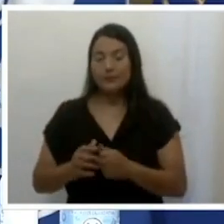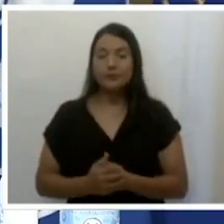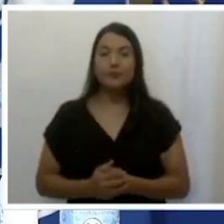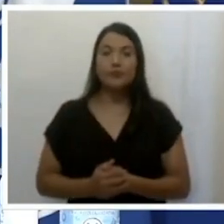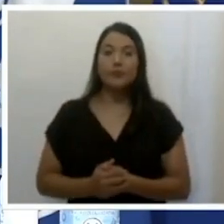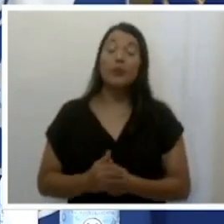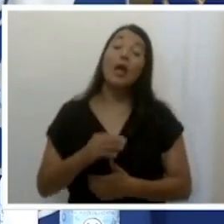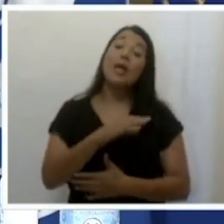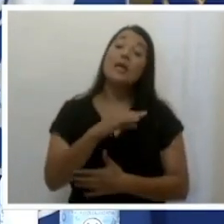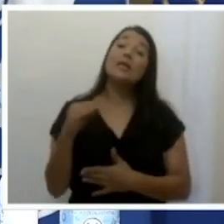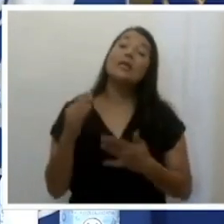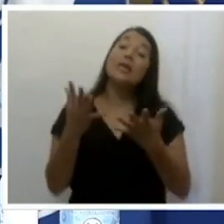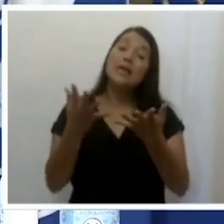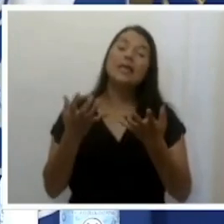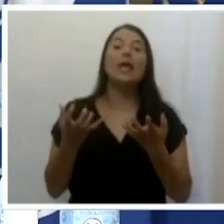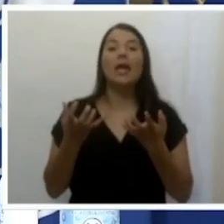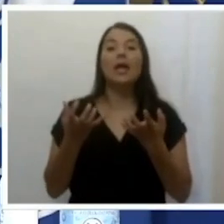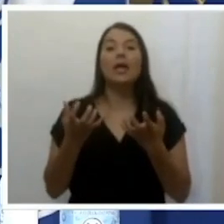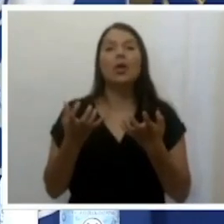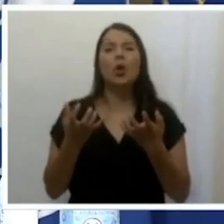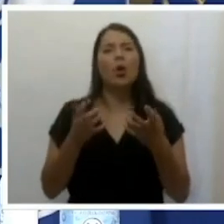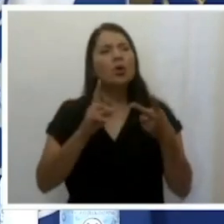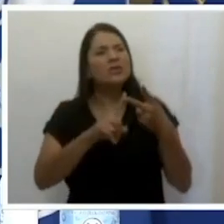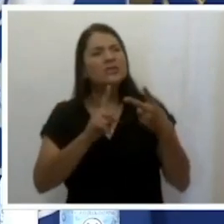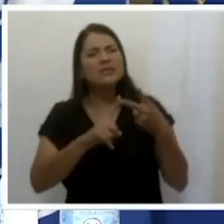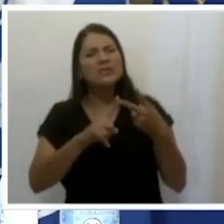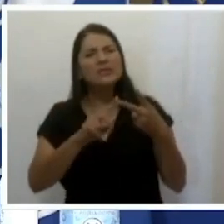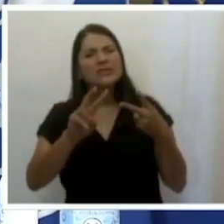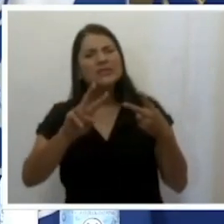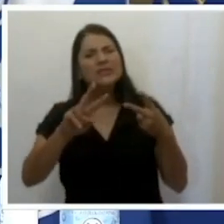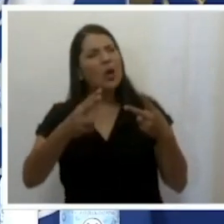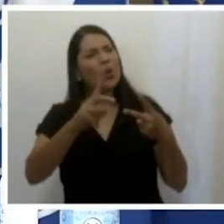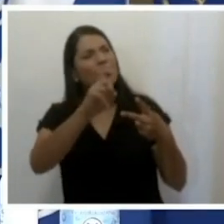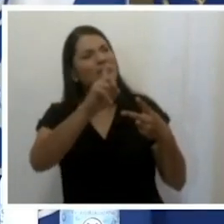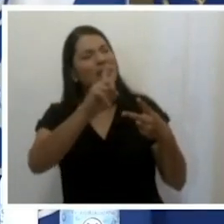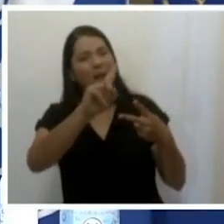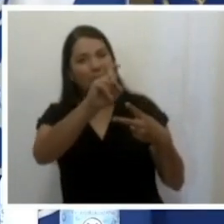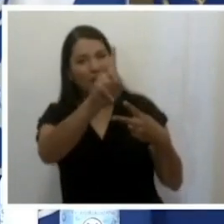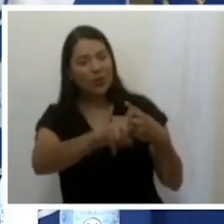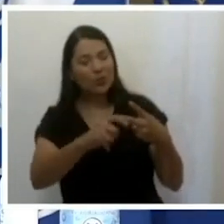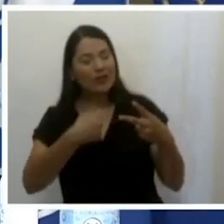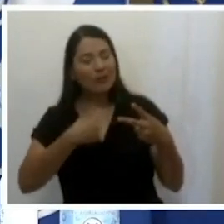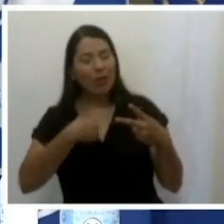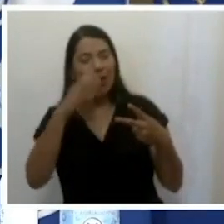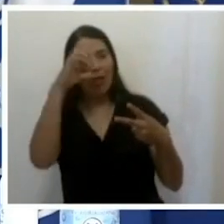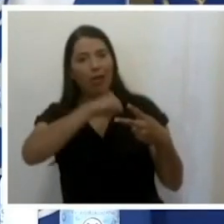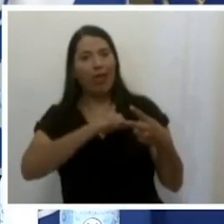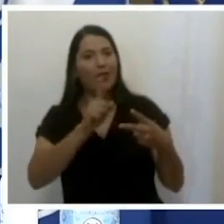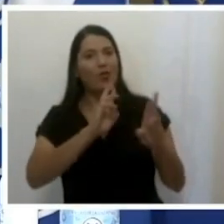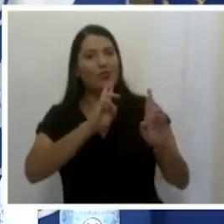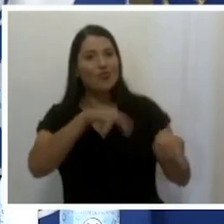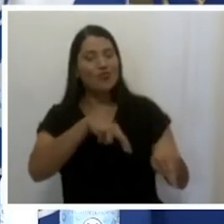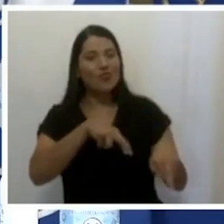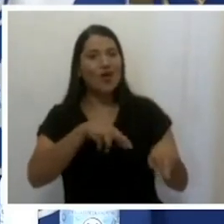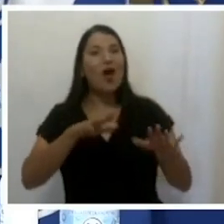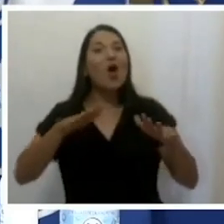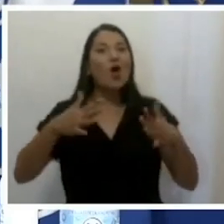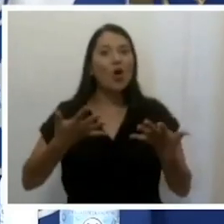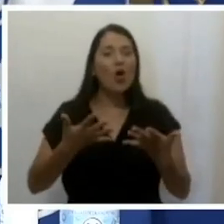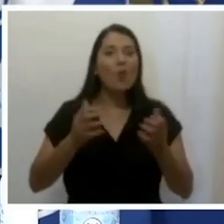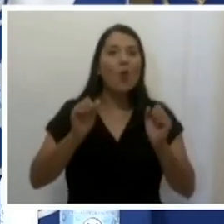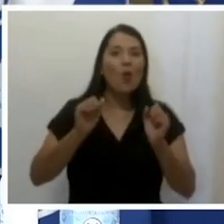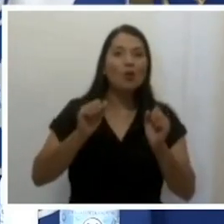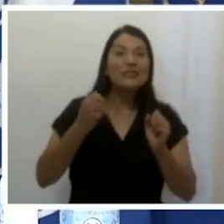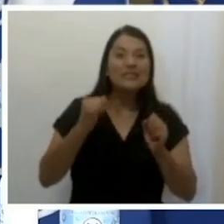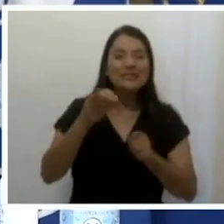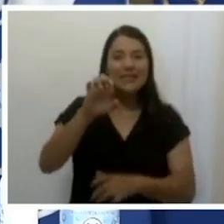quisiera regresar a la segunda pregunta que me acabo de cuenta que no la contesté, que fue el rastreo epidemiológico usando el